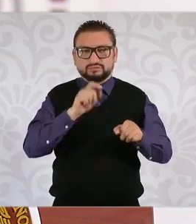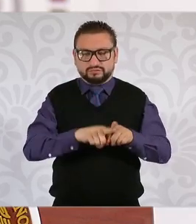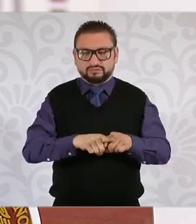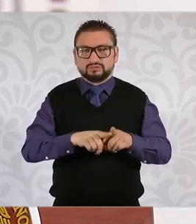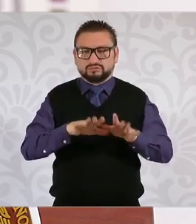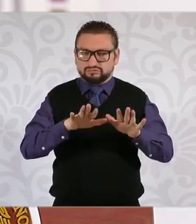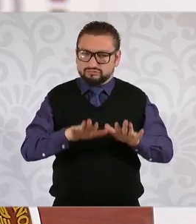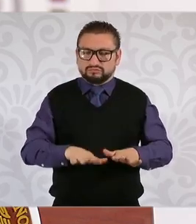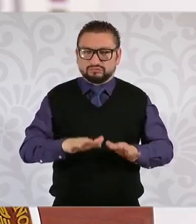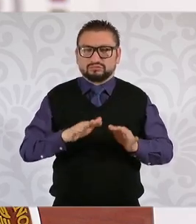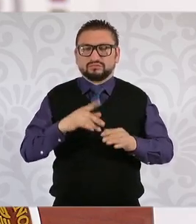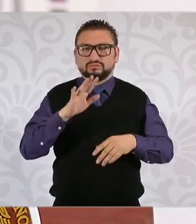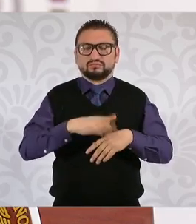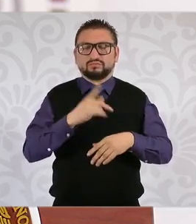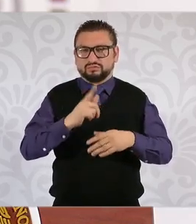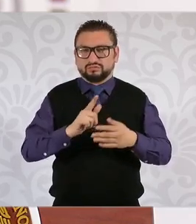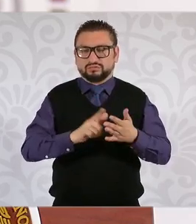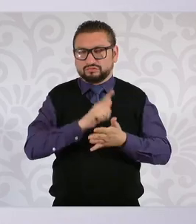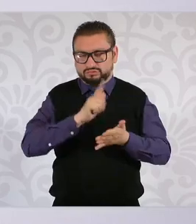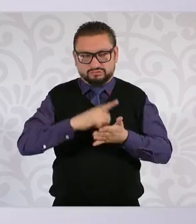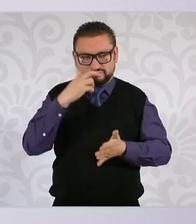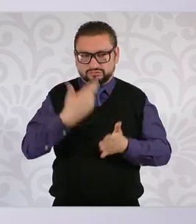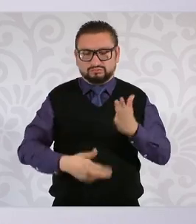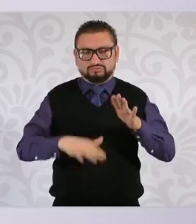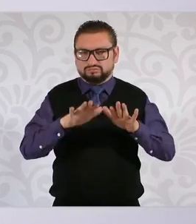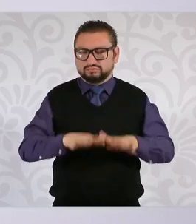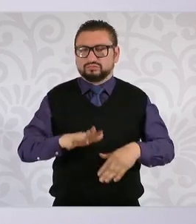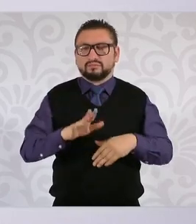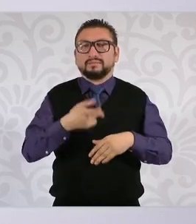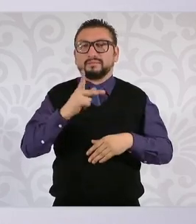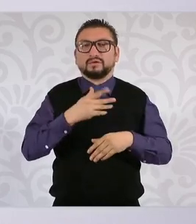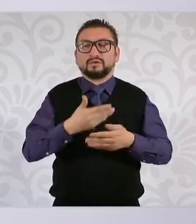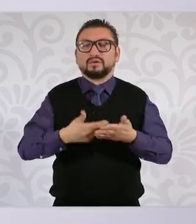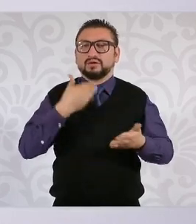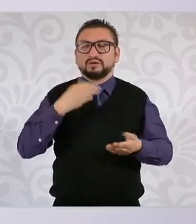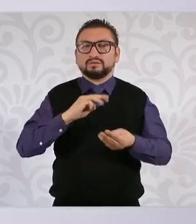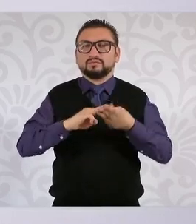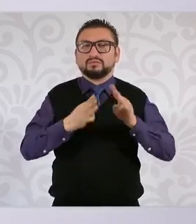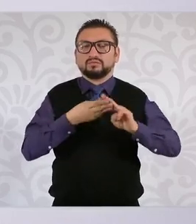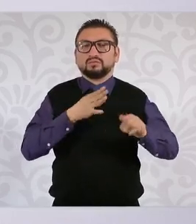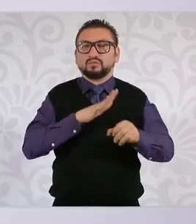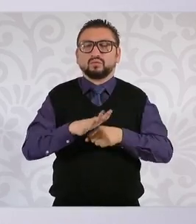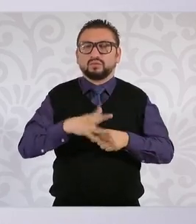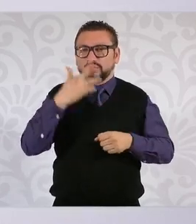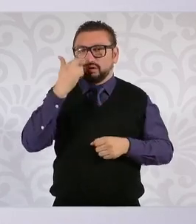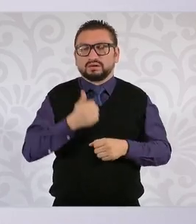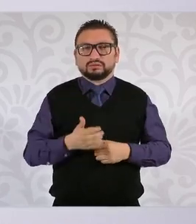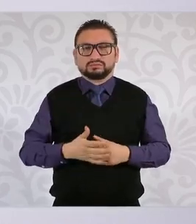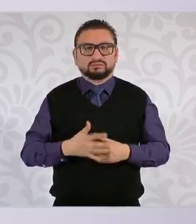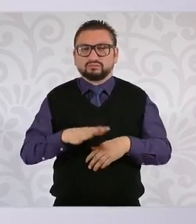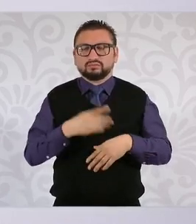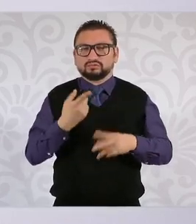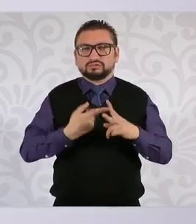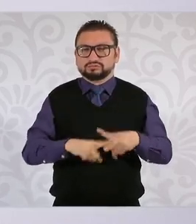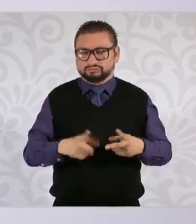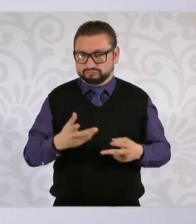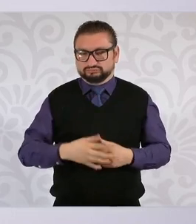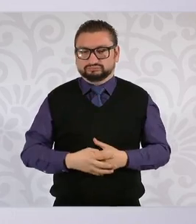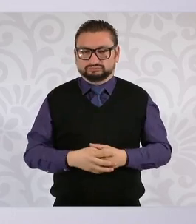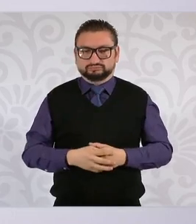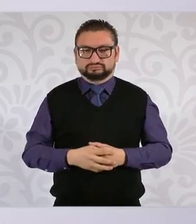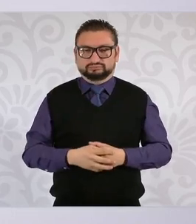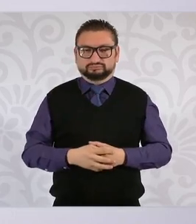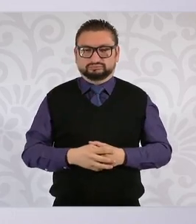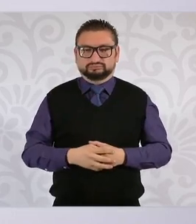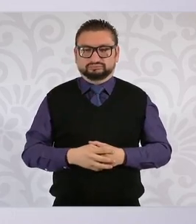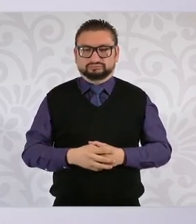disminuir los índices delictivos, pero hay que saber por qué, cuál… ¿Qué hubo detrás? ¿Qué hubo detrás,